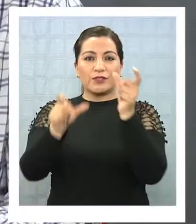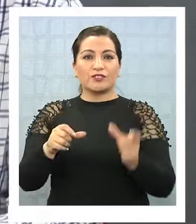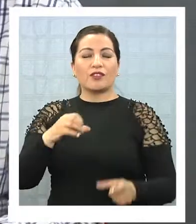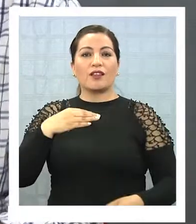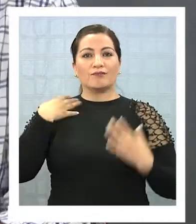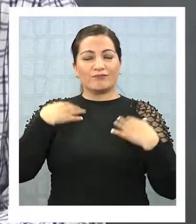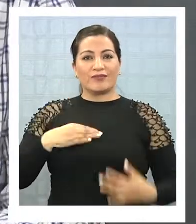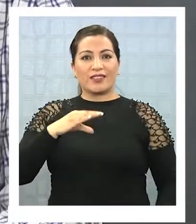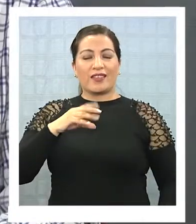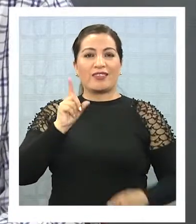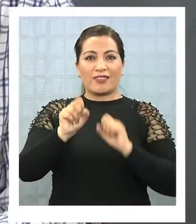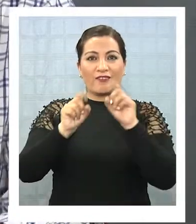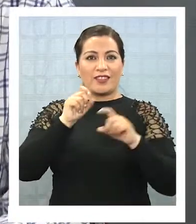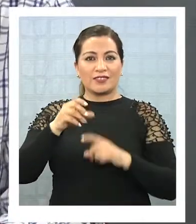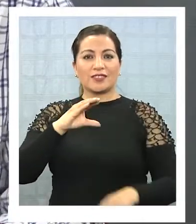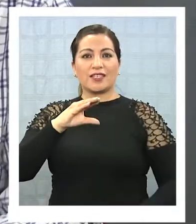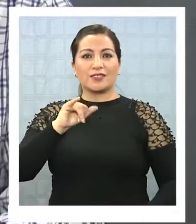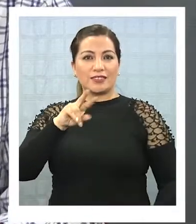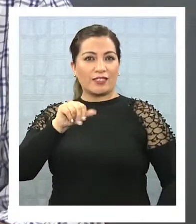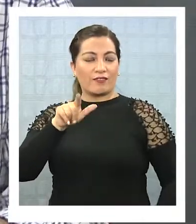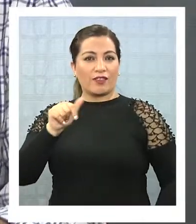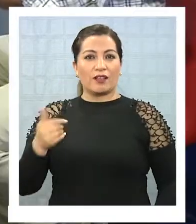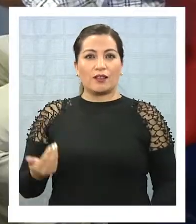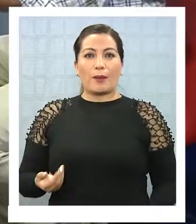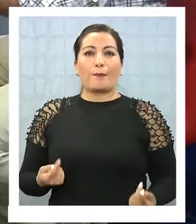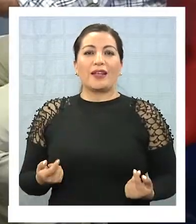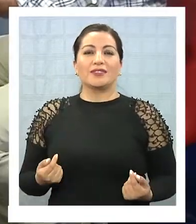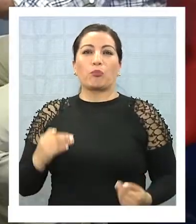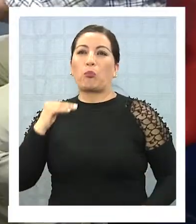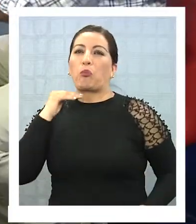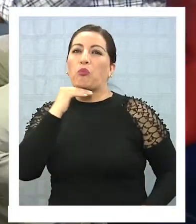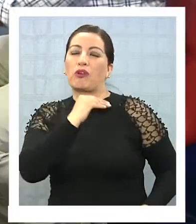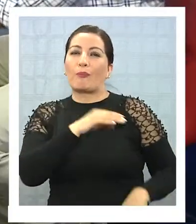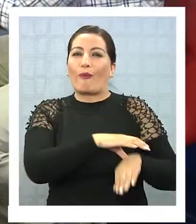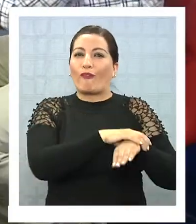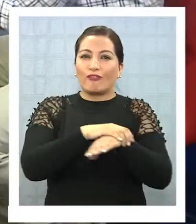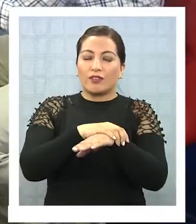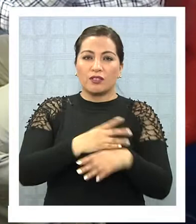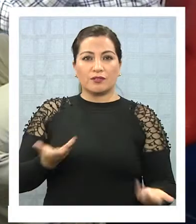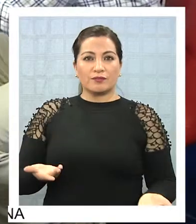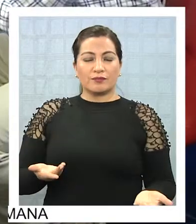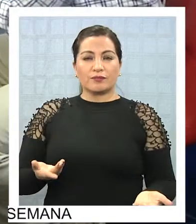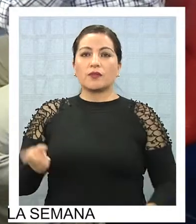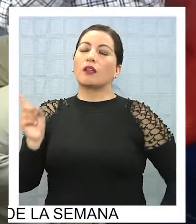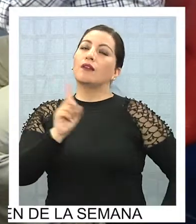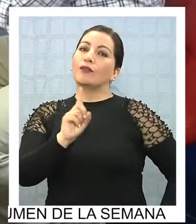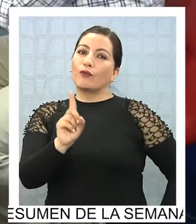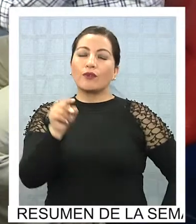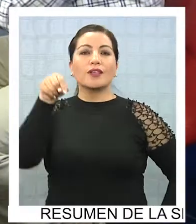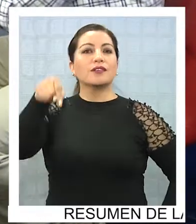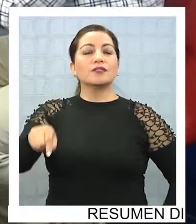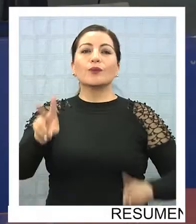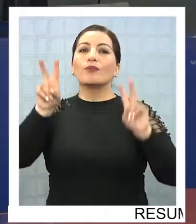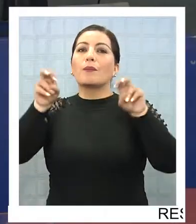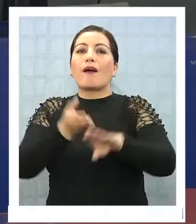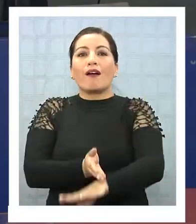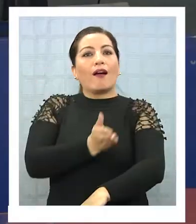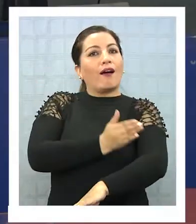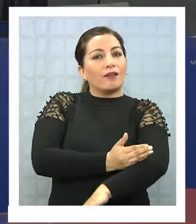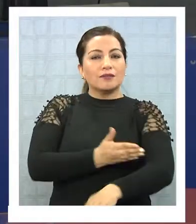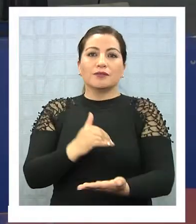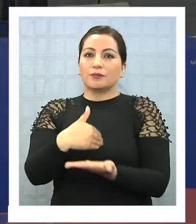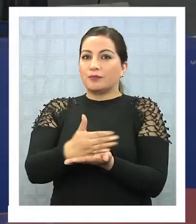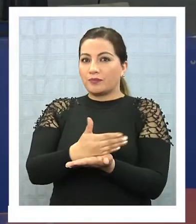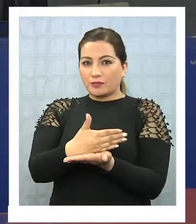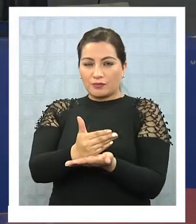Entonces, de alguna manera, está como un poco forzada la situación. No, lo que pasa es que aquí hay una planificación que está